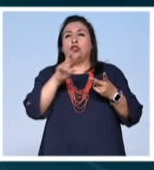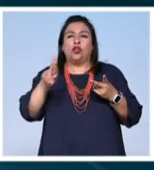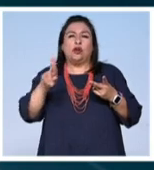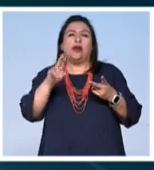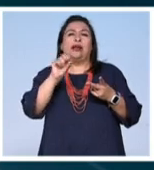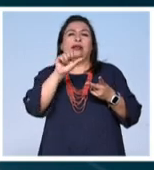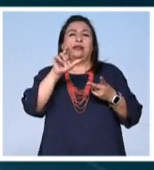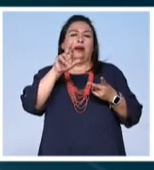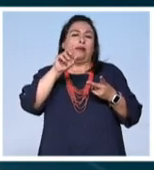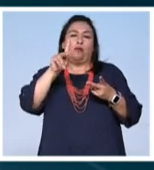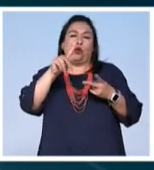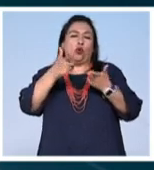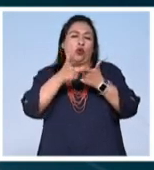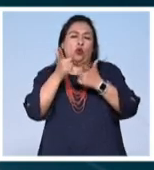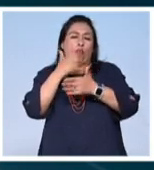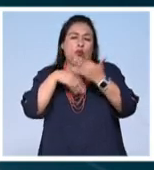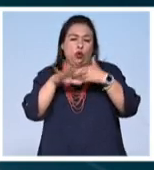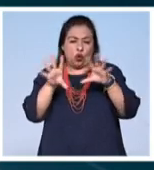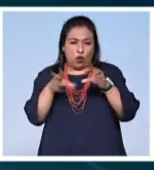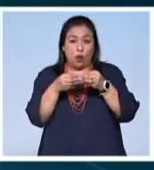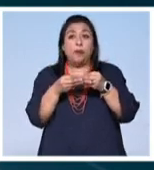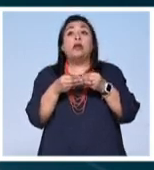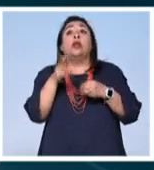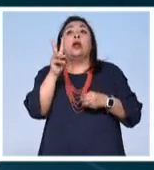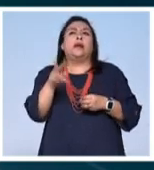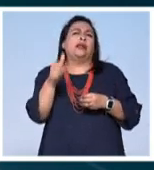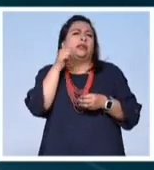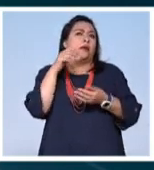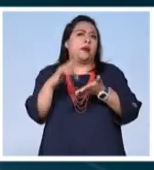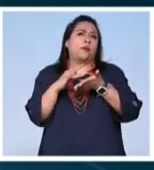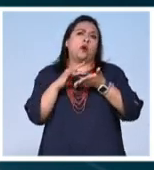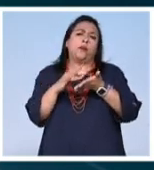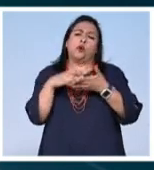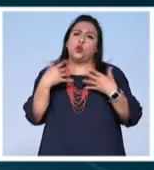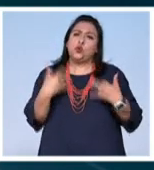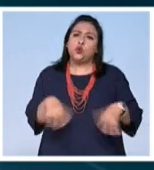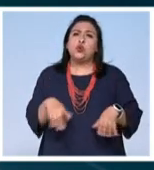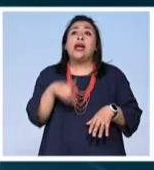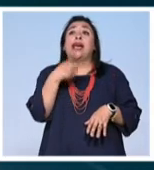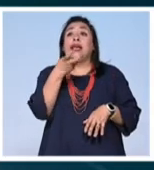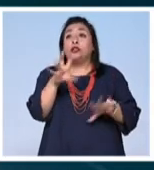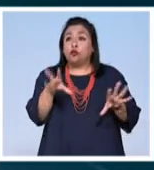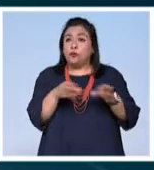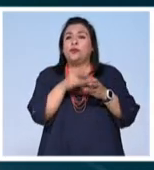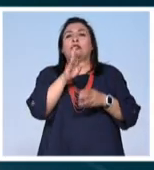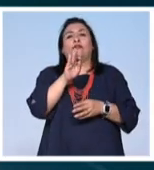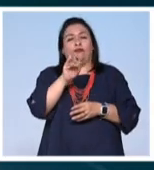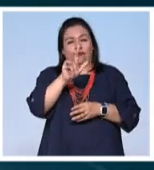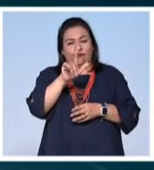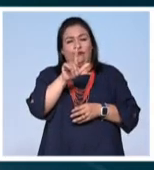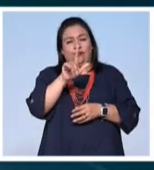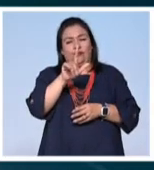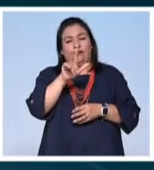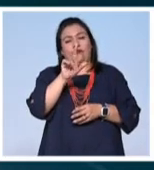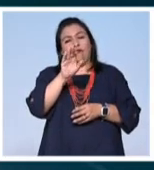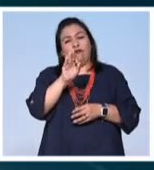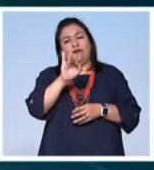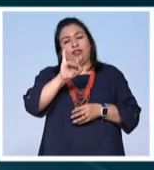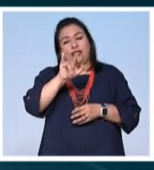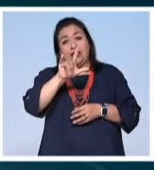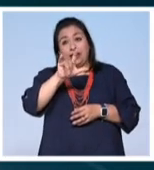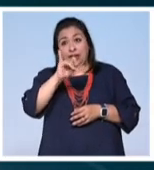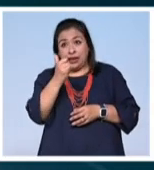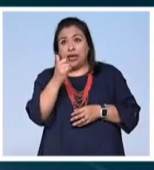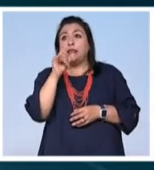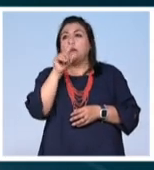todo su grupo. La verdad es que siempre nos han apoyado muchísimo y es parte de la FILEI. Ese congreso, además